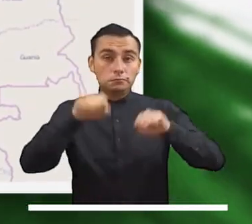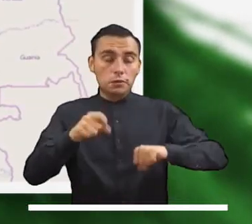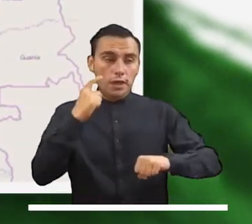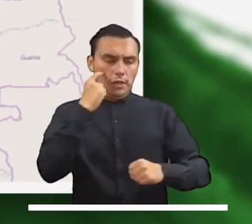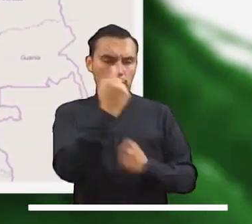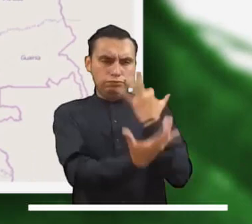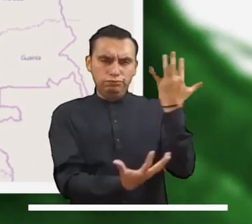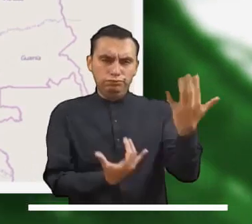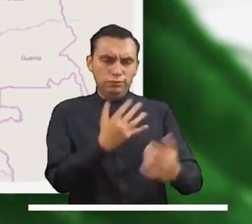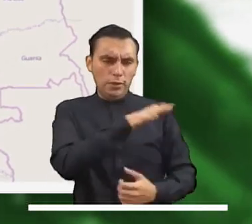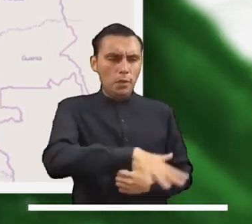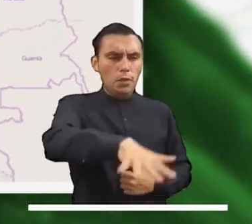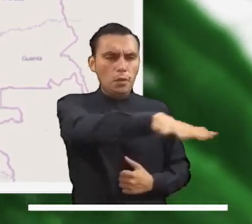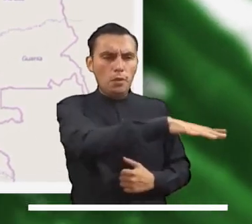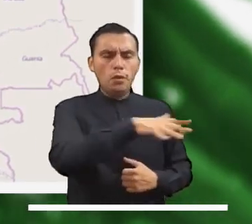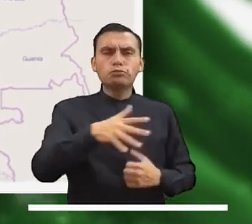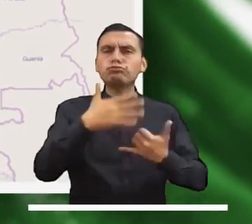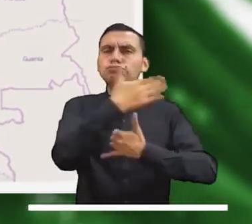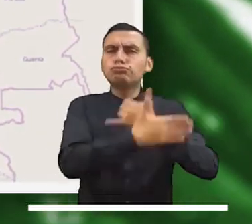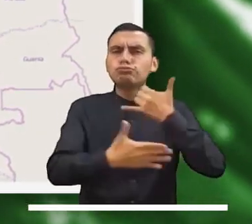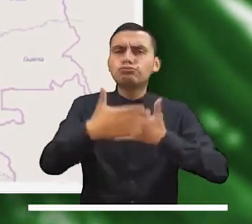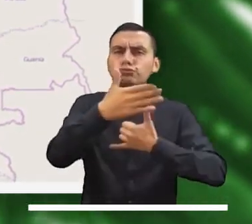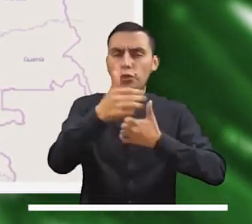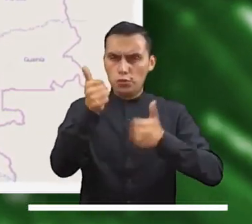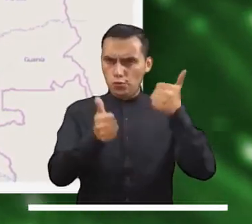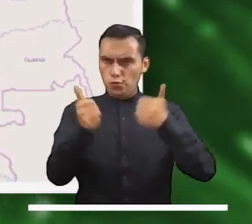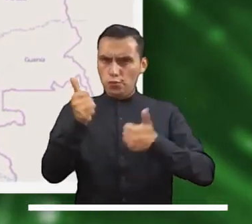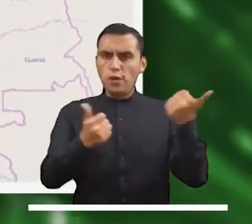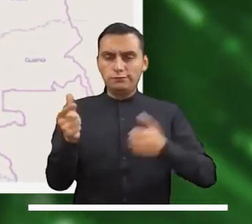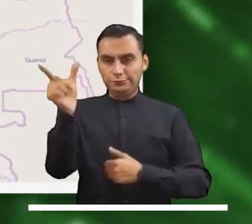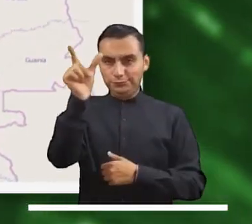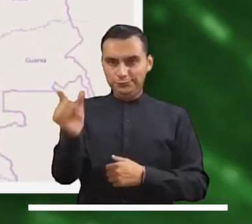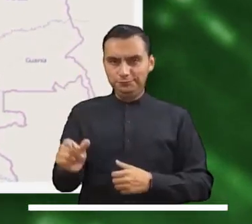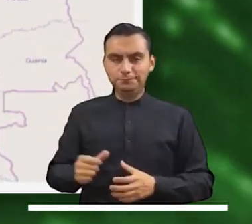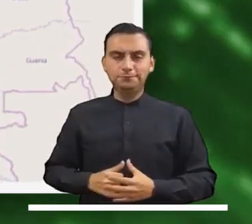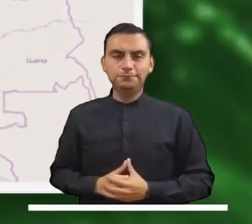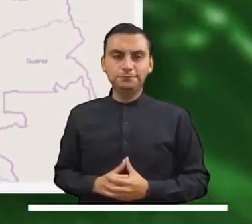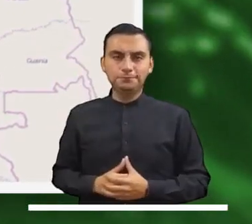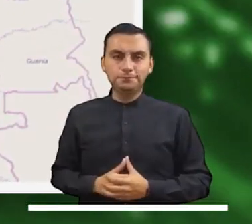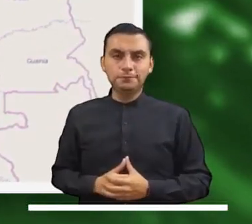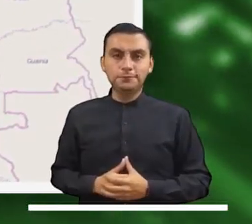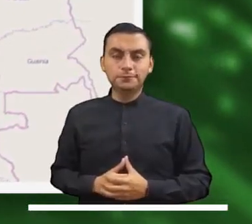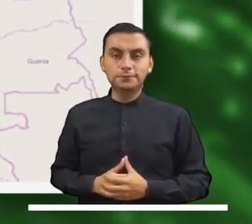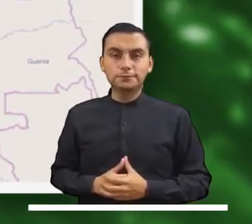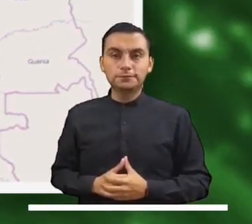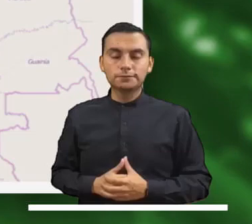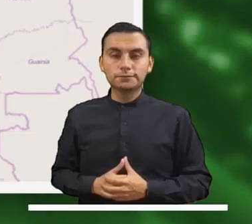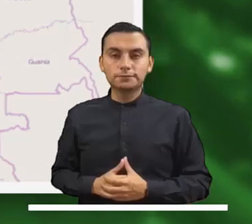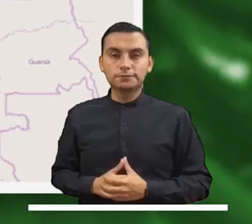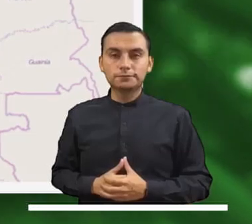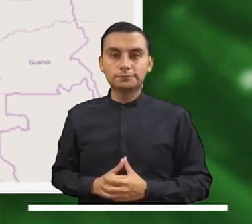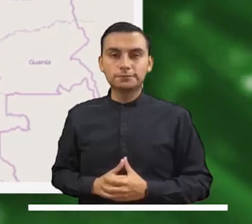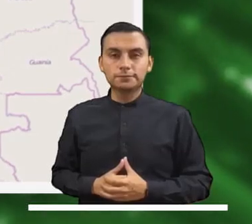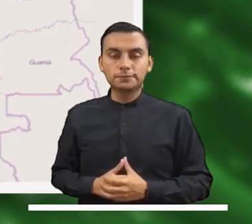Alerta naranja por moderada probabilidad de ocurrencia de incendios en la cobertura vegetal de Cesar.